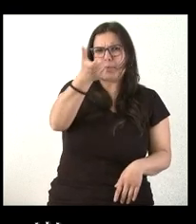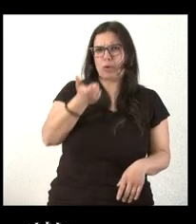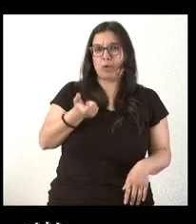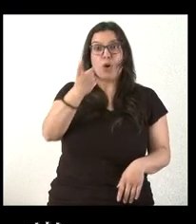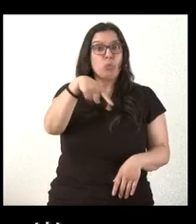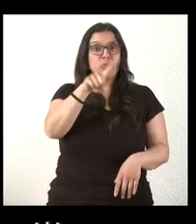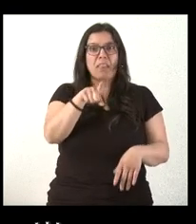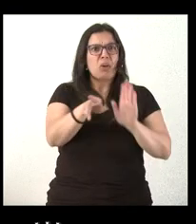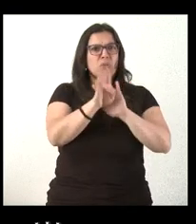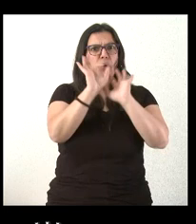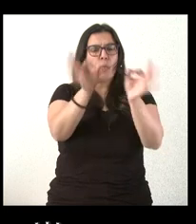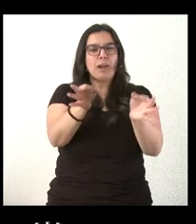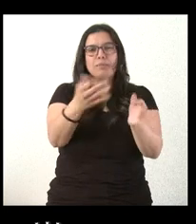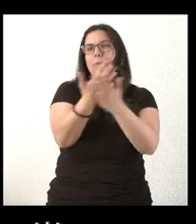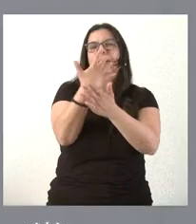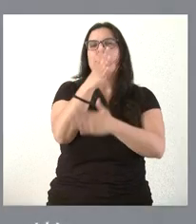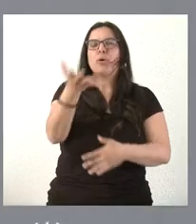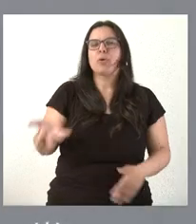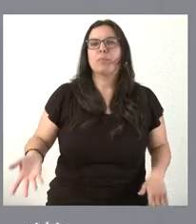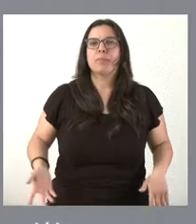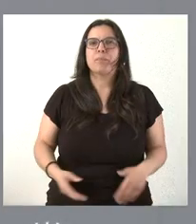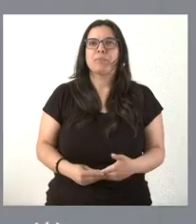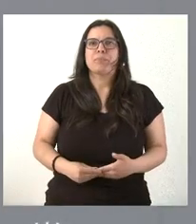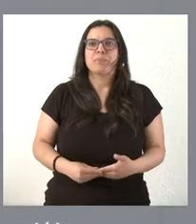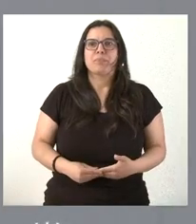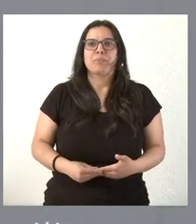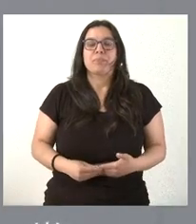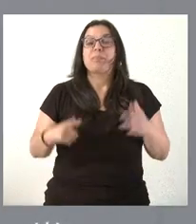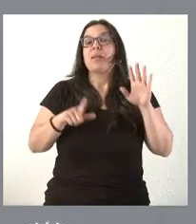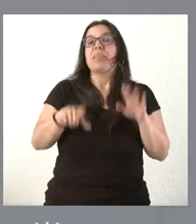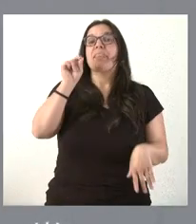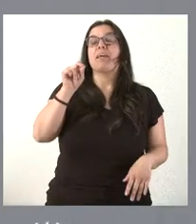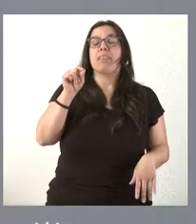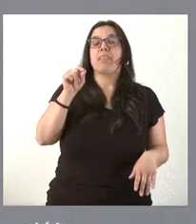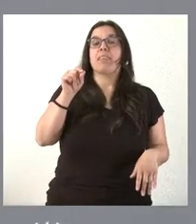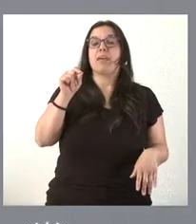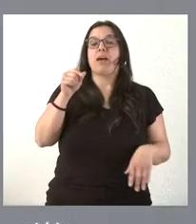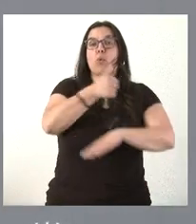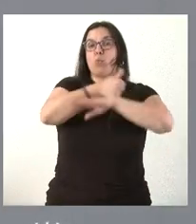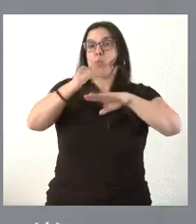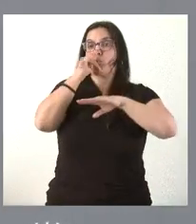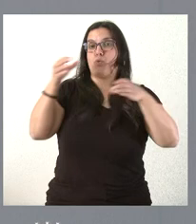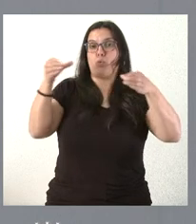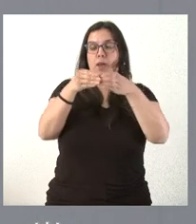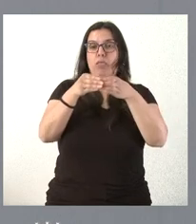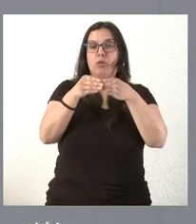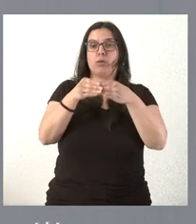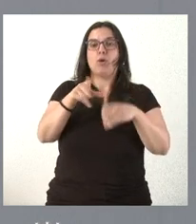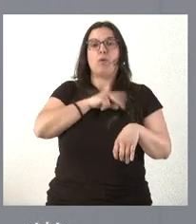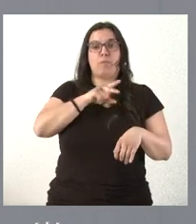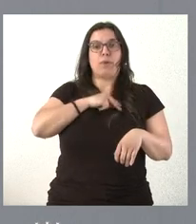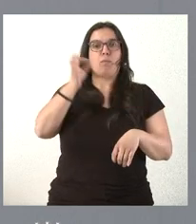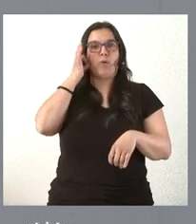en la misma línea. ¿Me puede explicar por qué? Bueno, se decide por parte de los jurados. Hay mujeres premiadas,